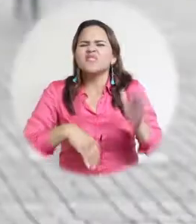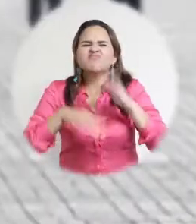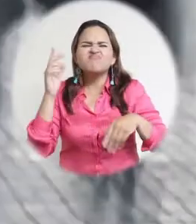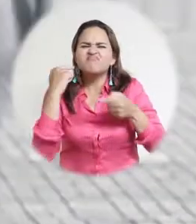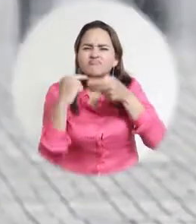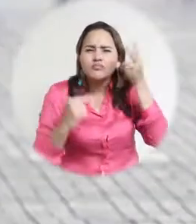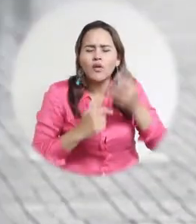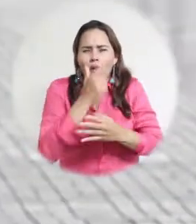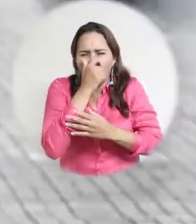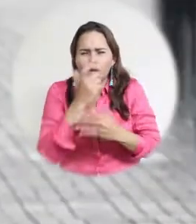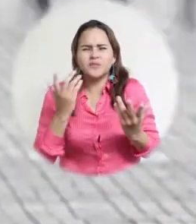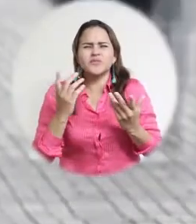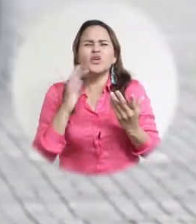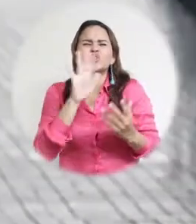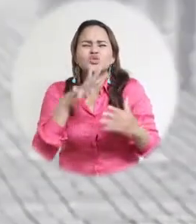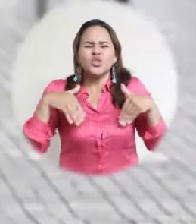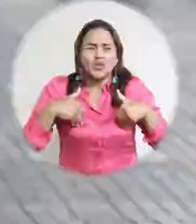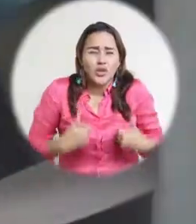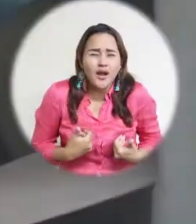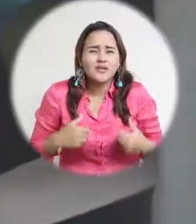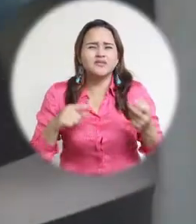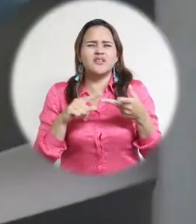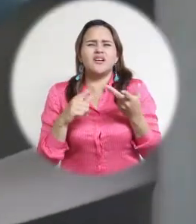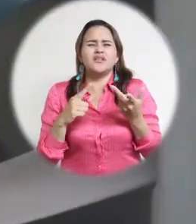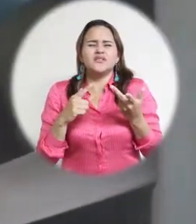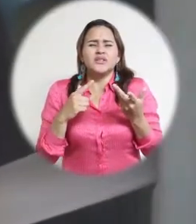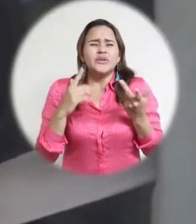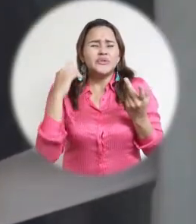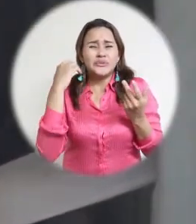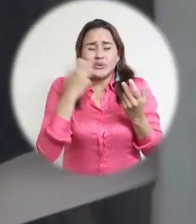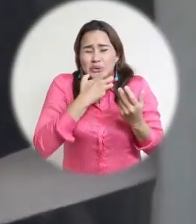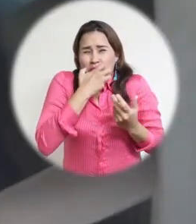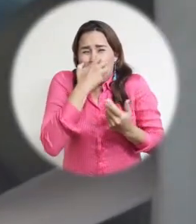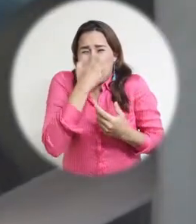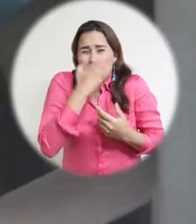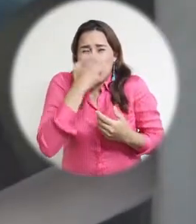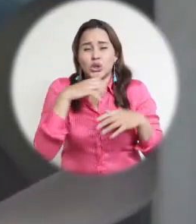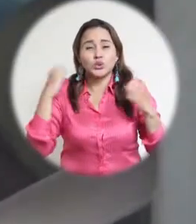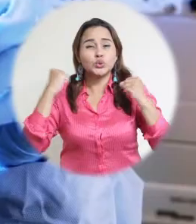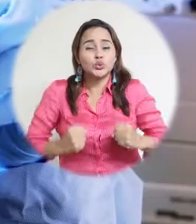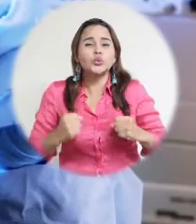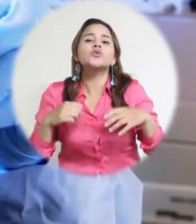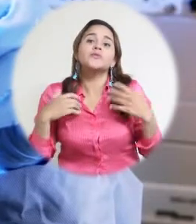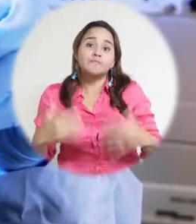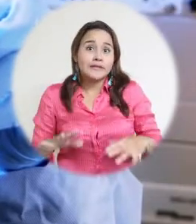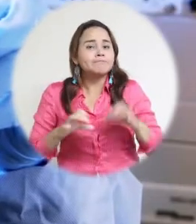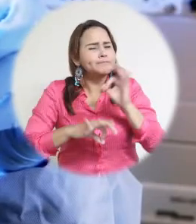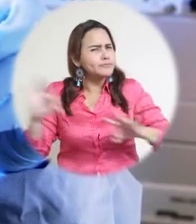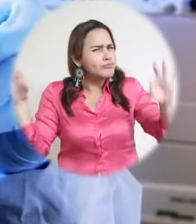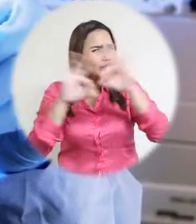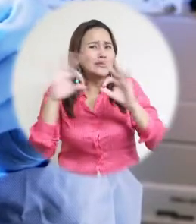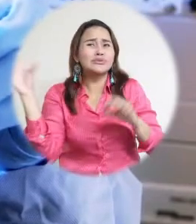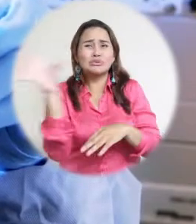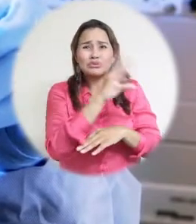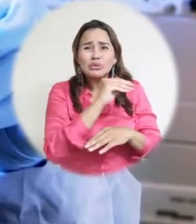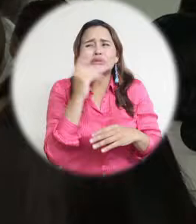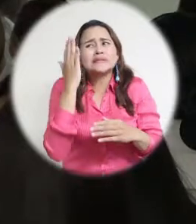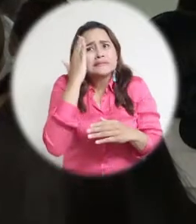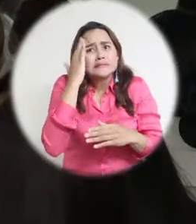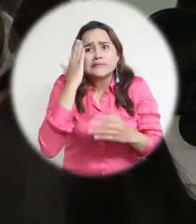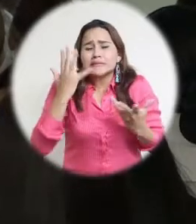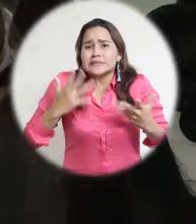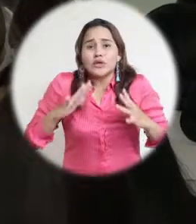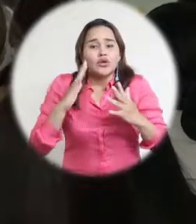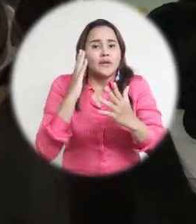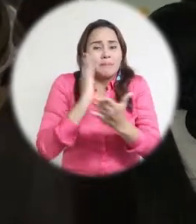síntomas más comunes son fiebre, cansancio y tos seca. En su interés por contribuir a tomar medidas de prevención ante esta pandemia global, la